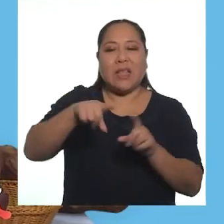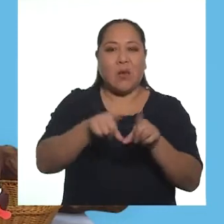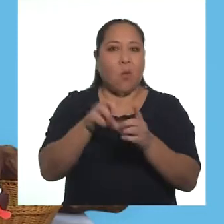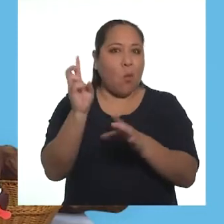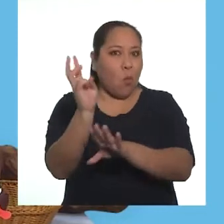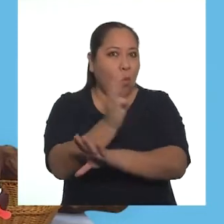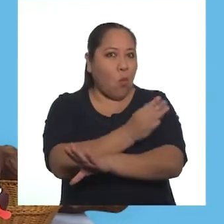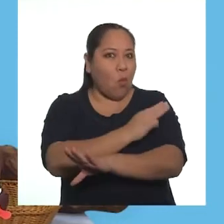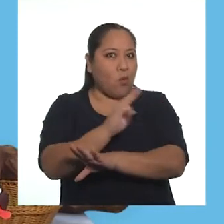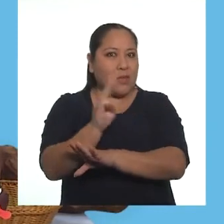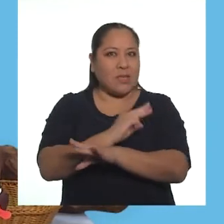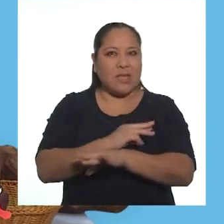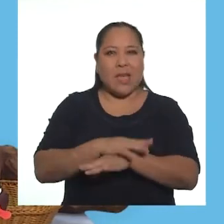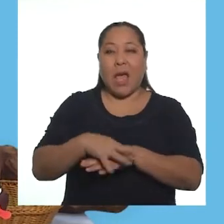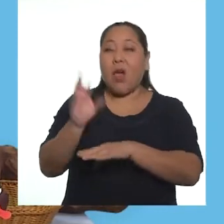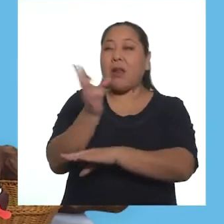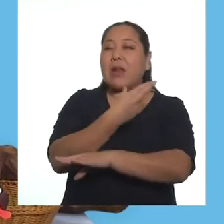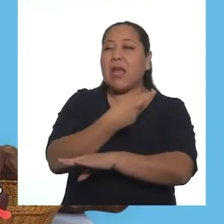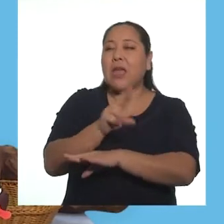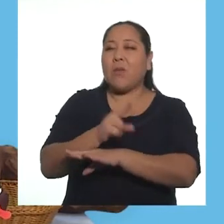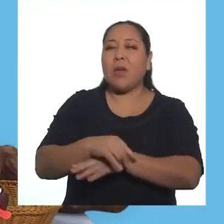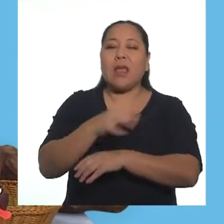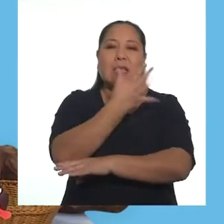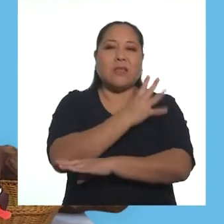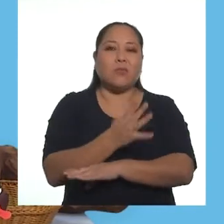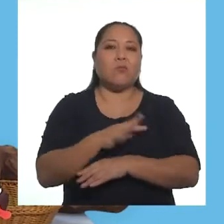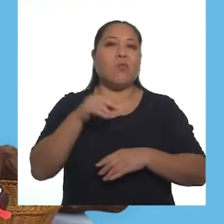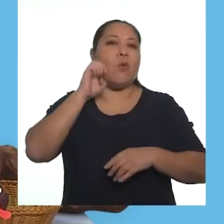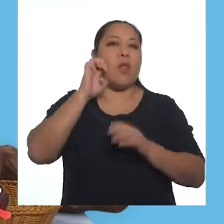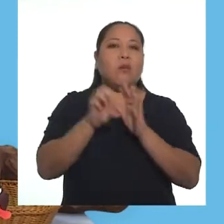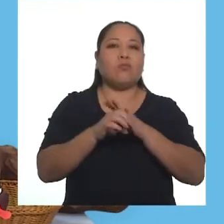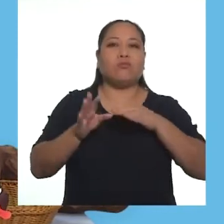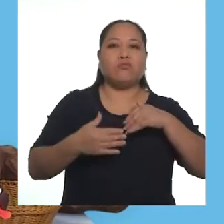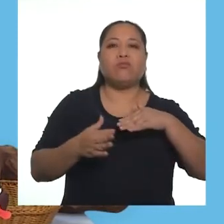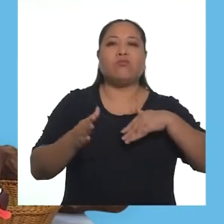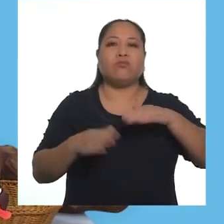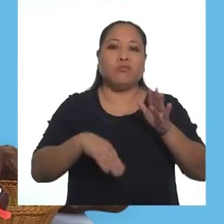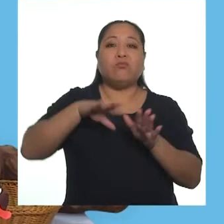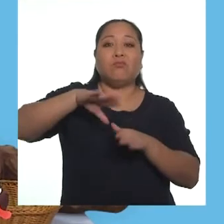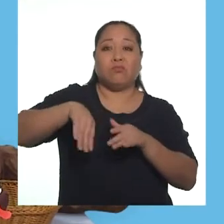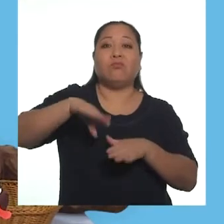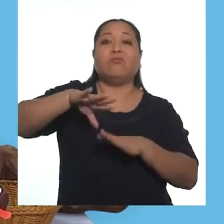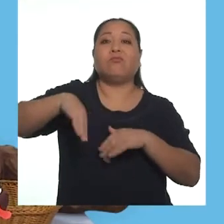Necesitarán también música con ritmos de la selva, como esta.